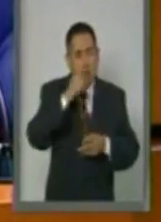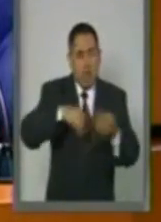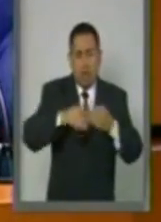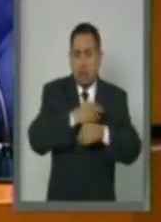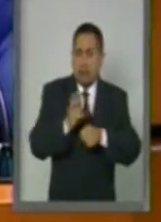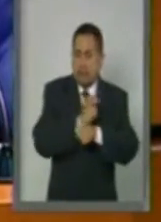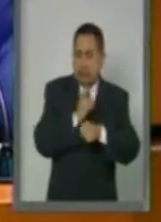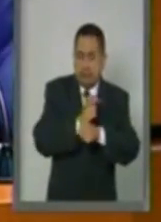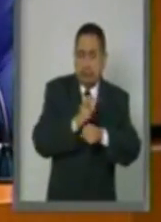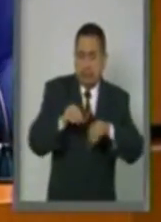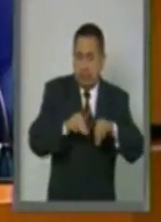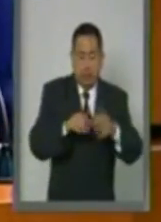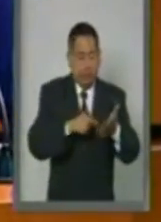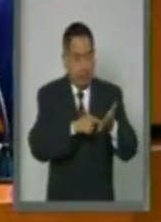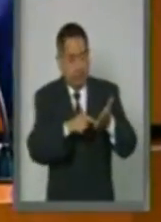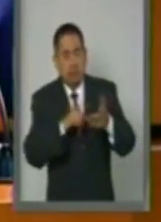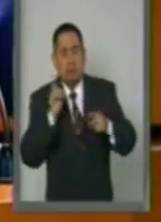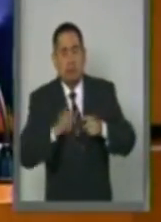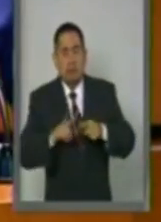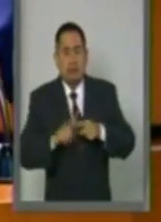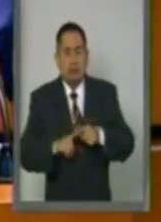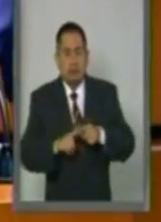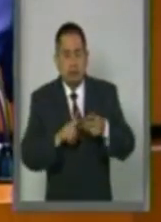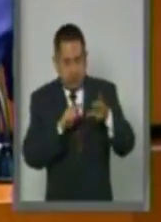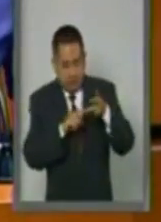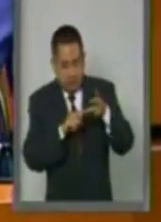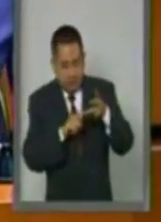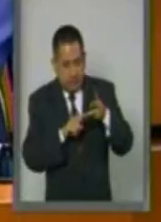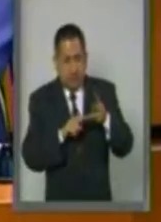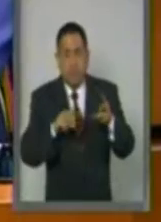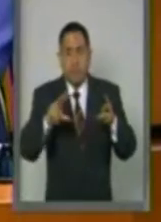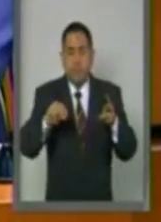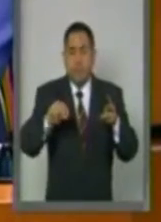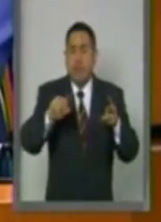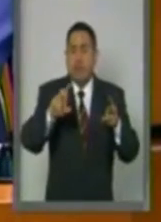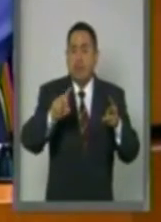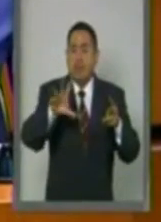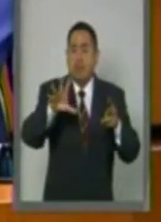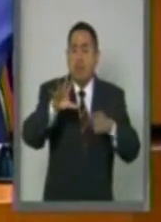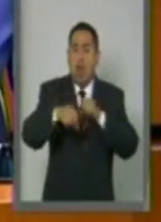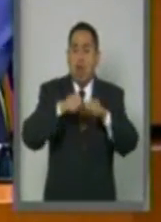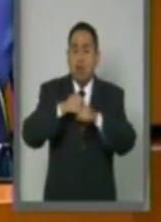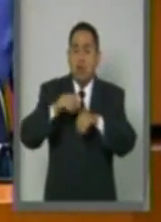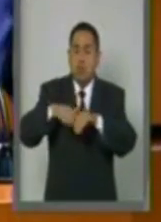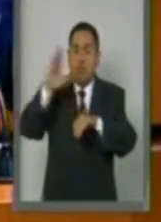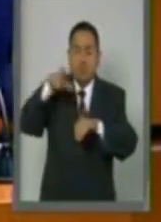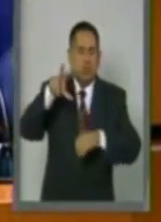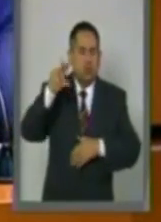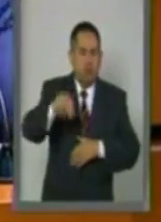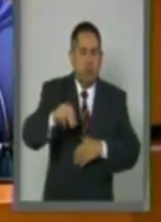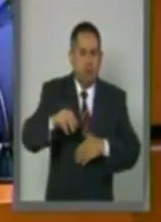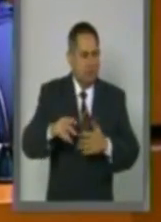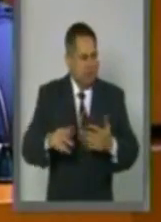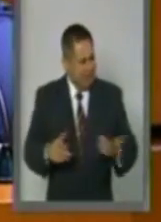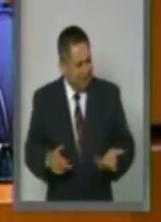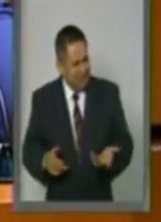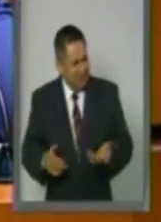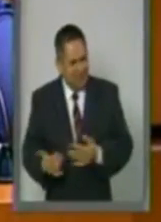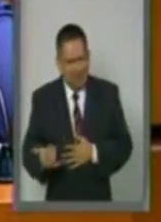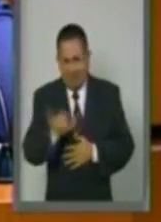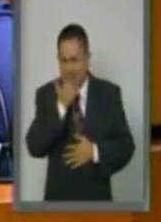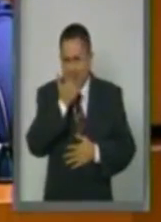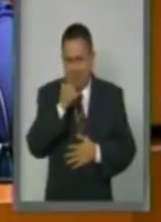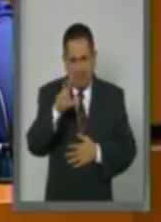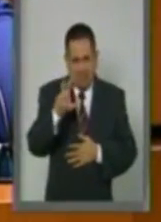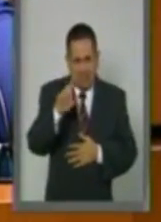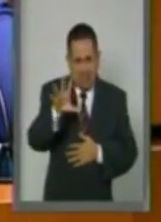que habla acerca de tal, tal, tal y no ser mayor de 35 años. No, pues tener 35 años